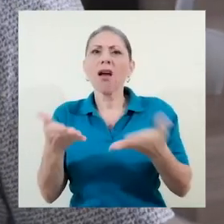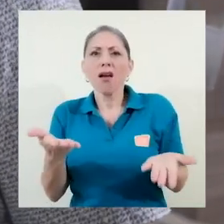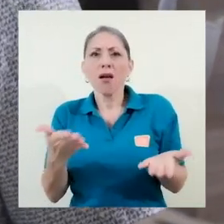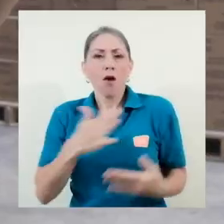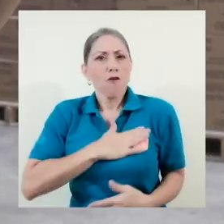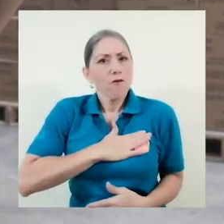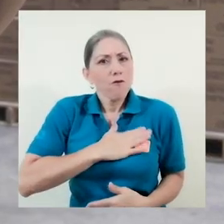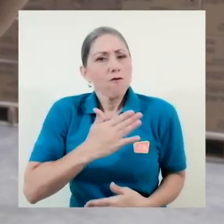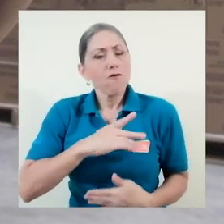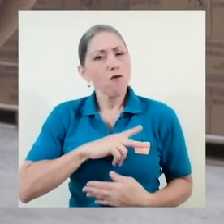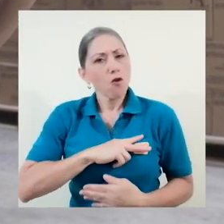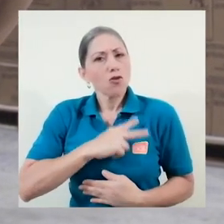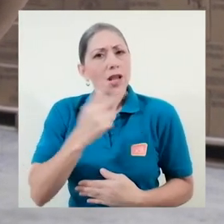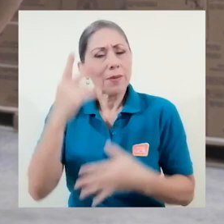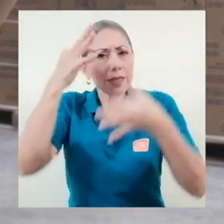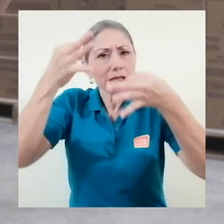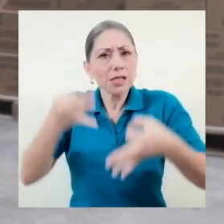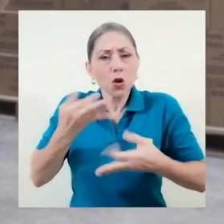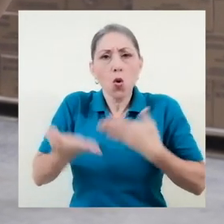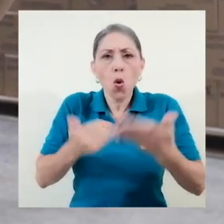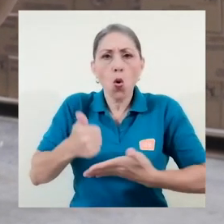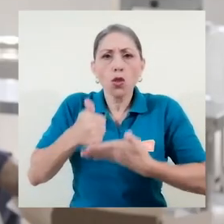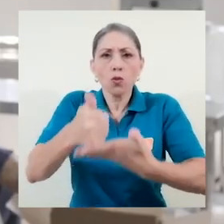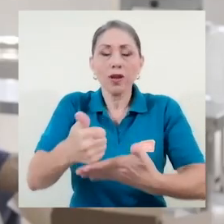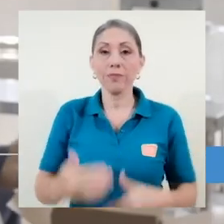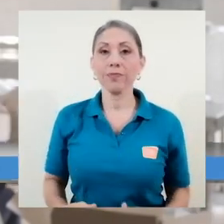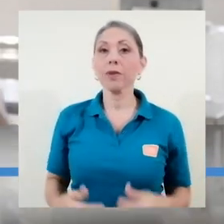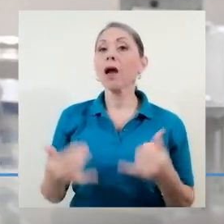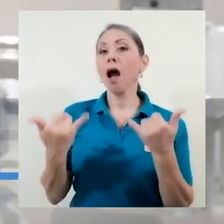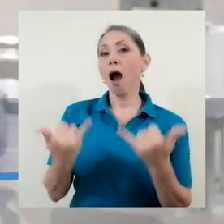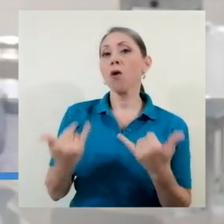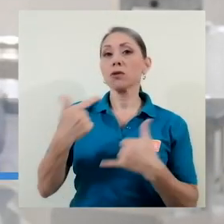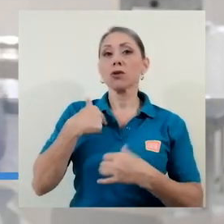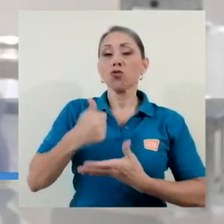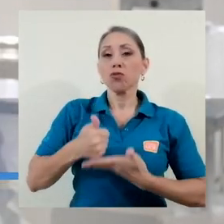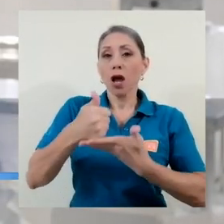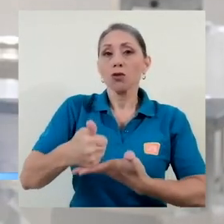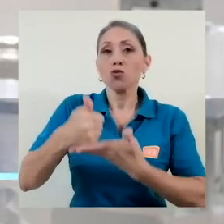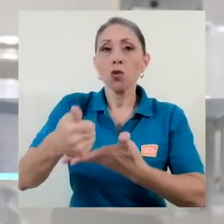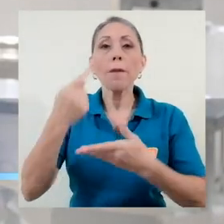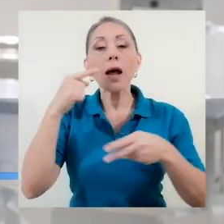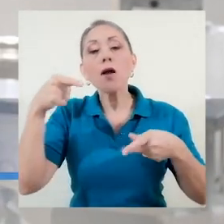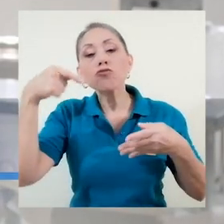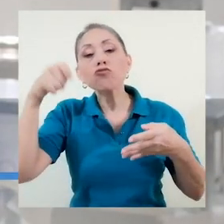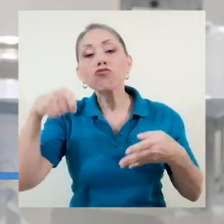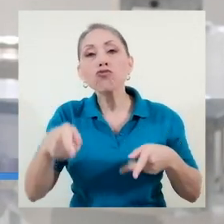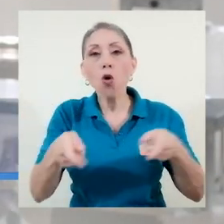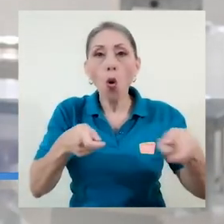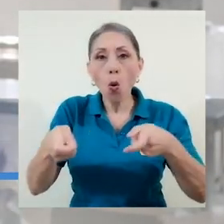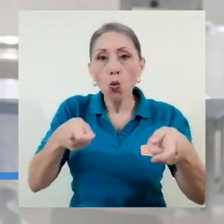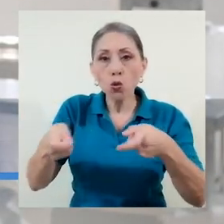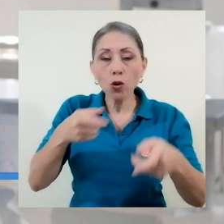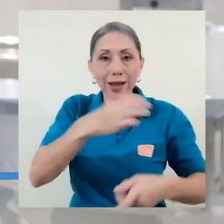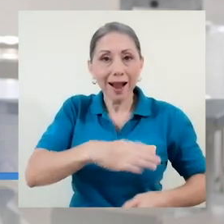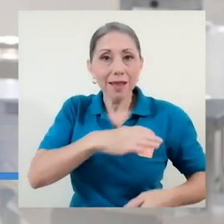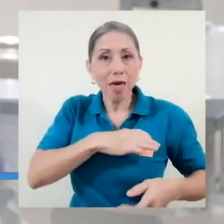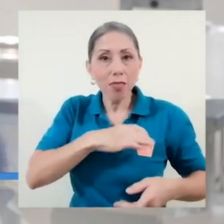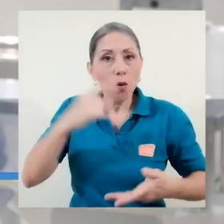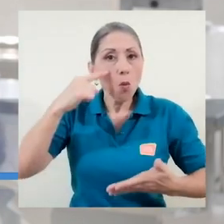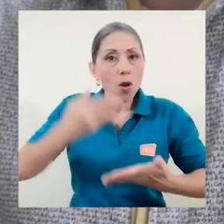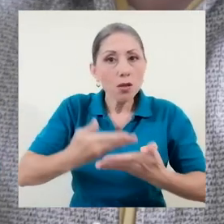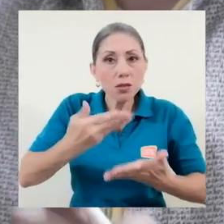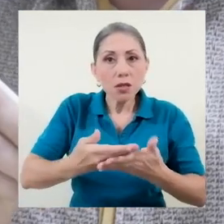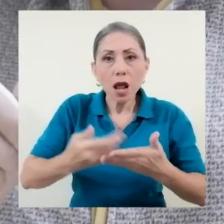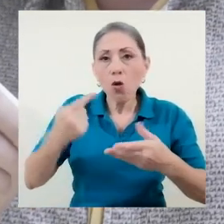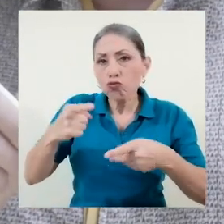voluntariamente con la producción. Ahorita estoy dando ayuda a lo que es la parte de control de calidad, con lo que es el muestreo y